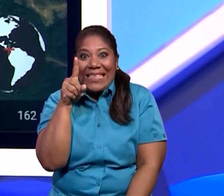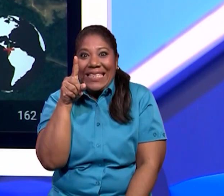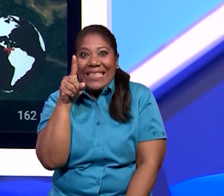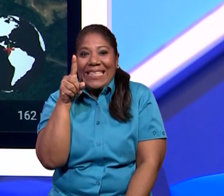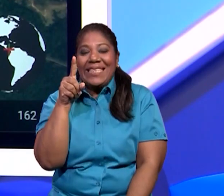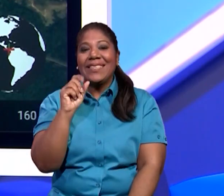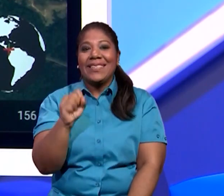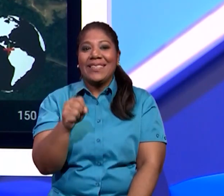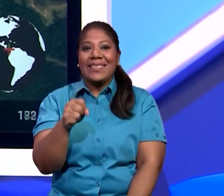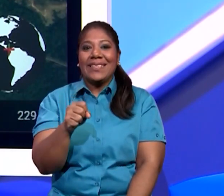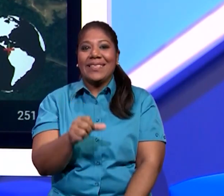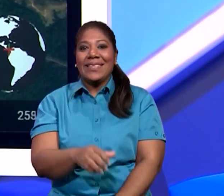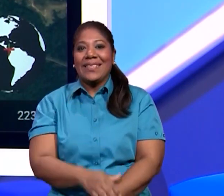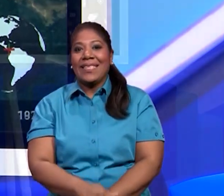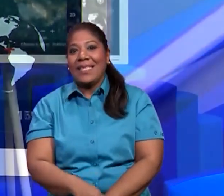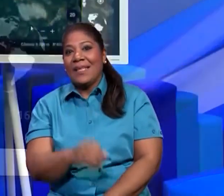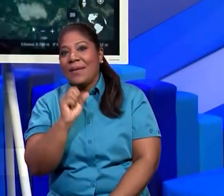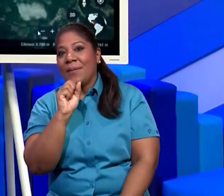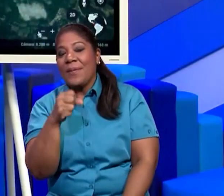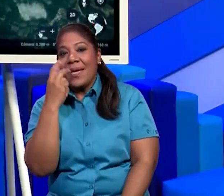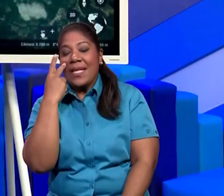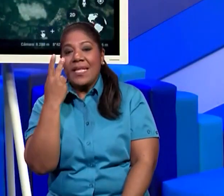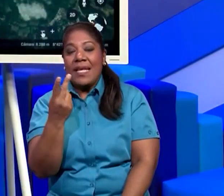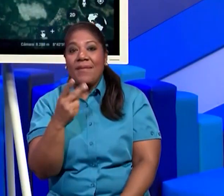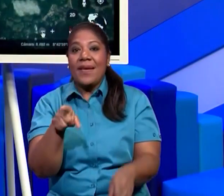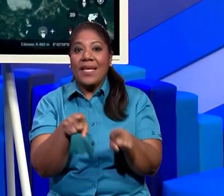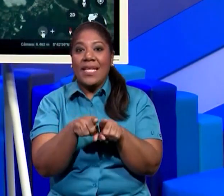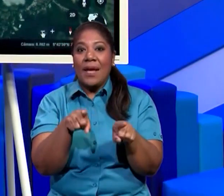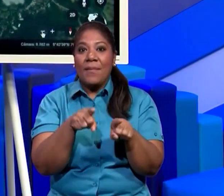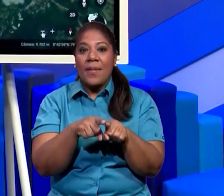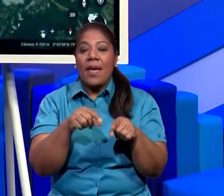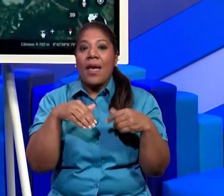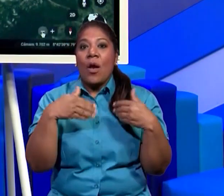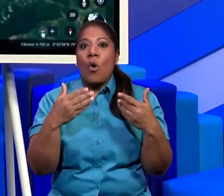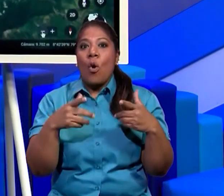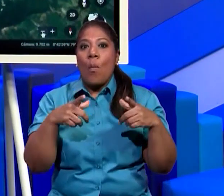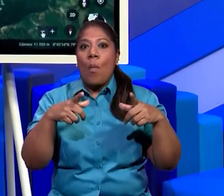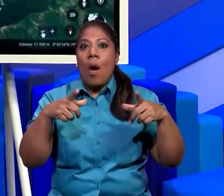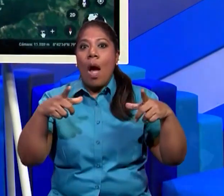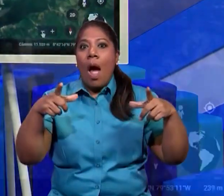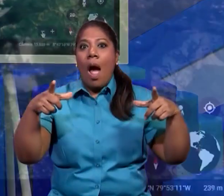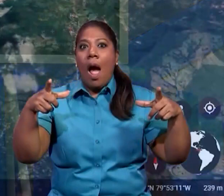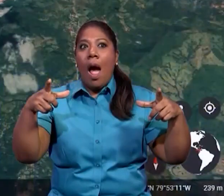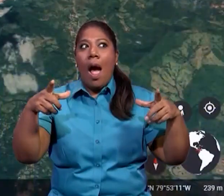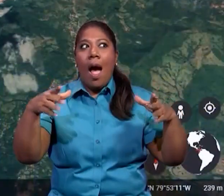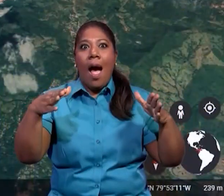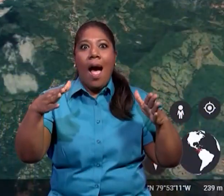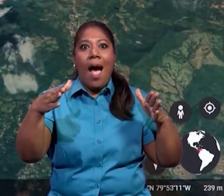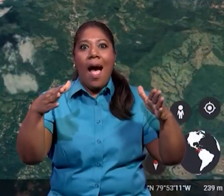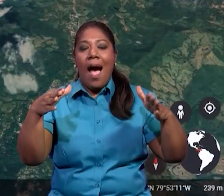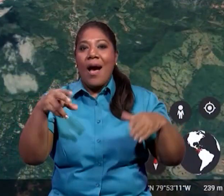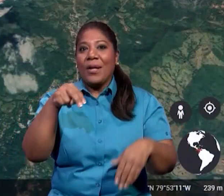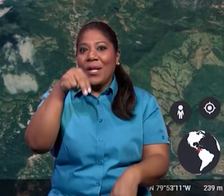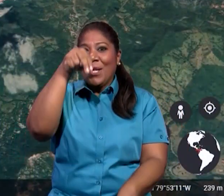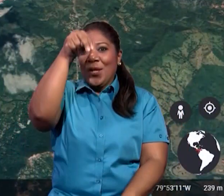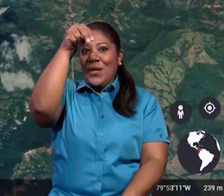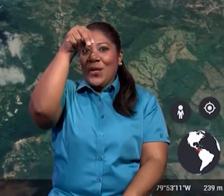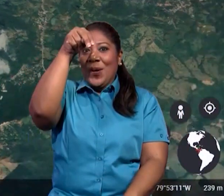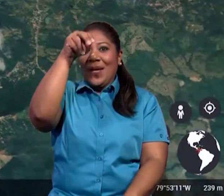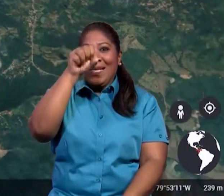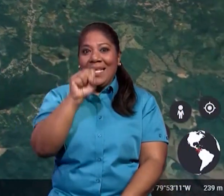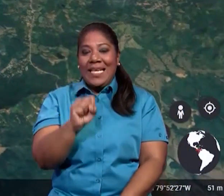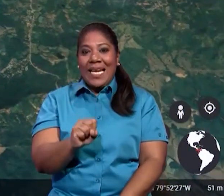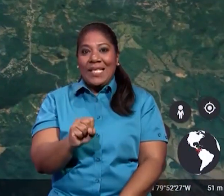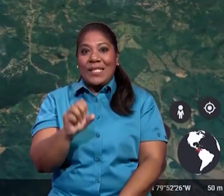vez. Vamos a ver inmediatamente Lídice con quien limita. Vamos, vamos, chicos. Esto ustedes